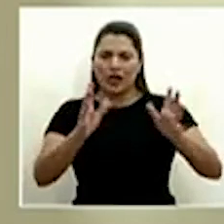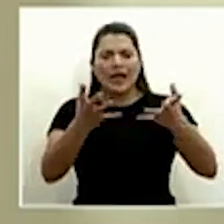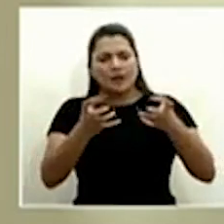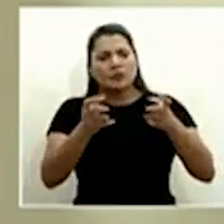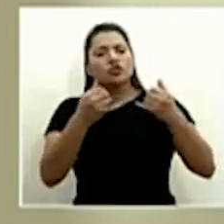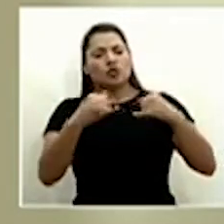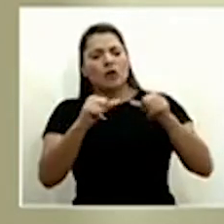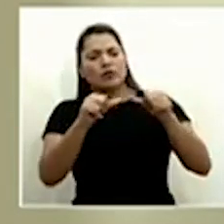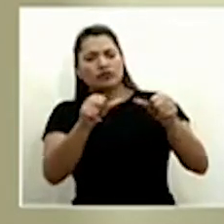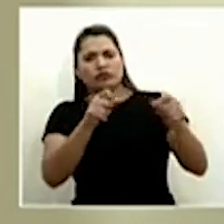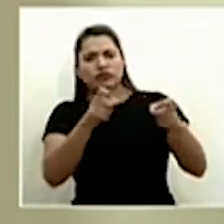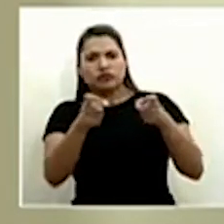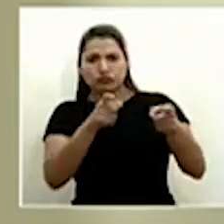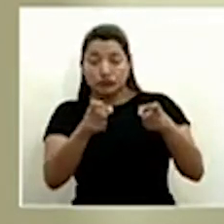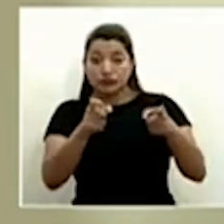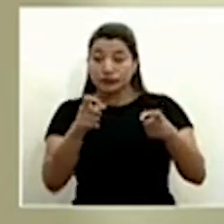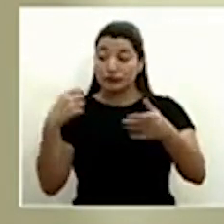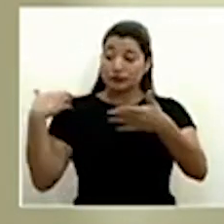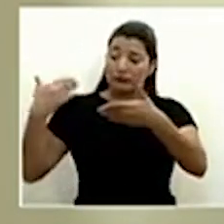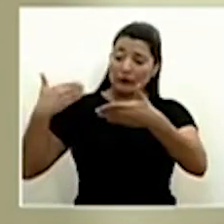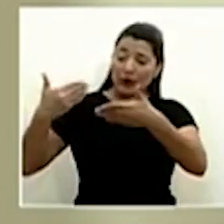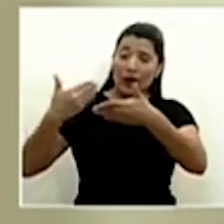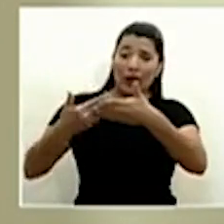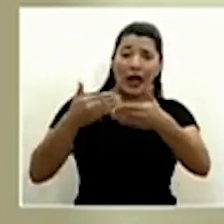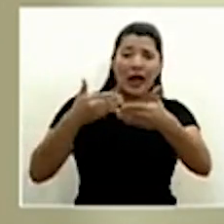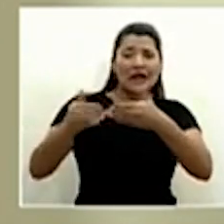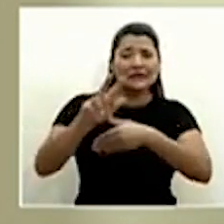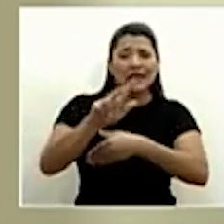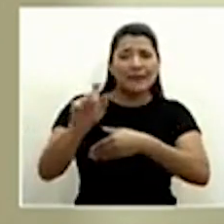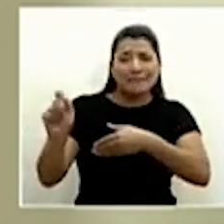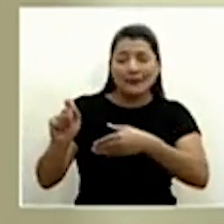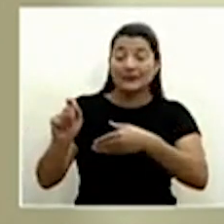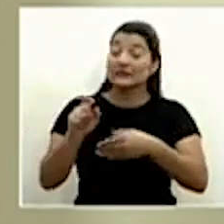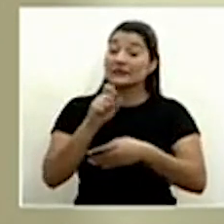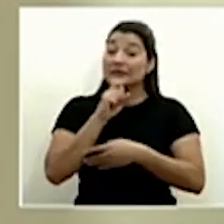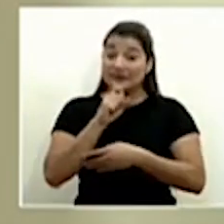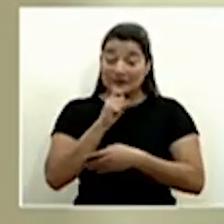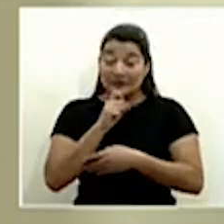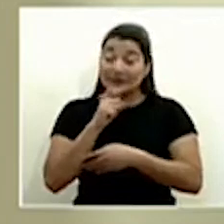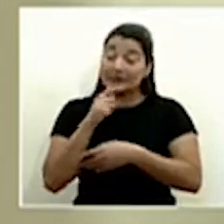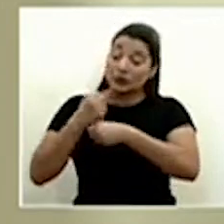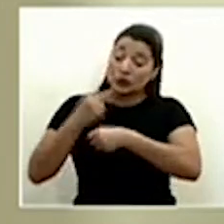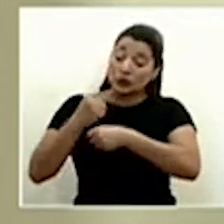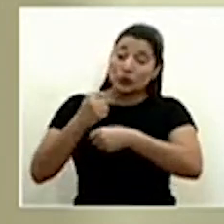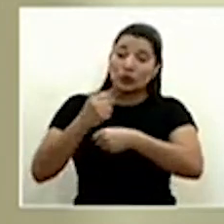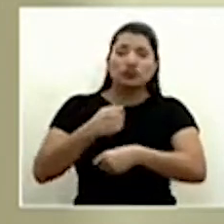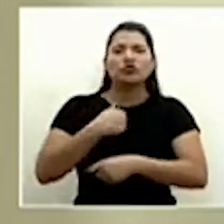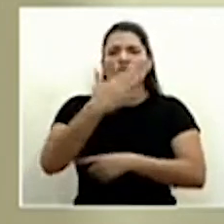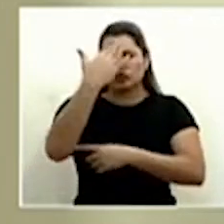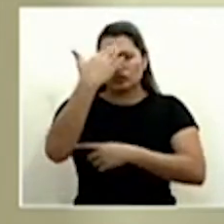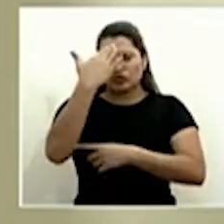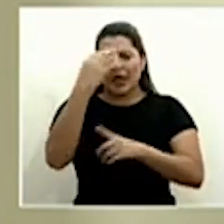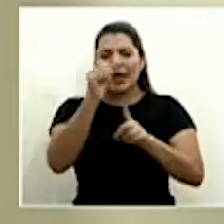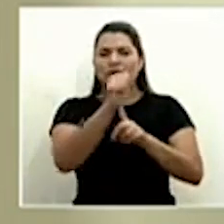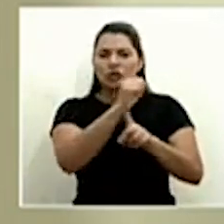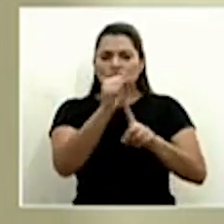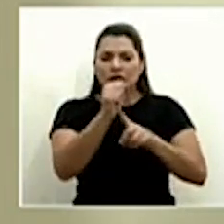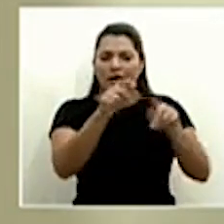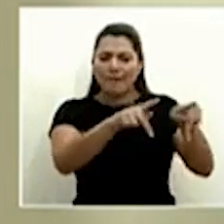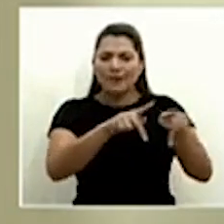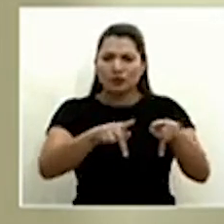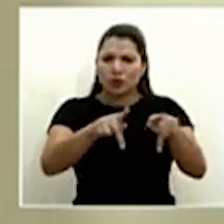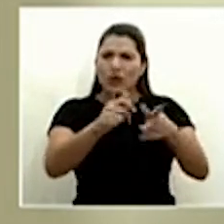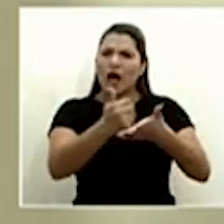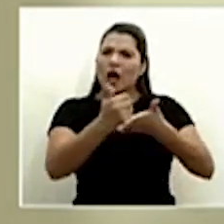fácil todos estos casi tres meses que hemos venido haciendo ese trabajo tan importante. Yo sé que la población ha colaborado mucho, sin embargo, los momentos